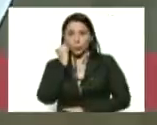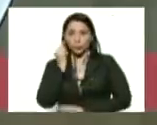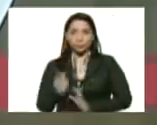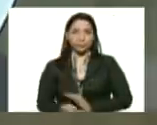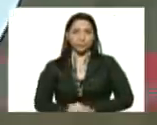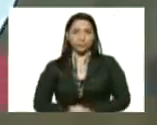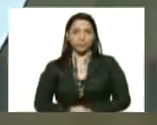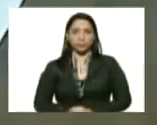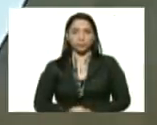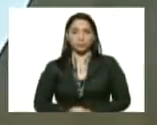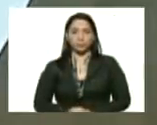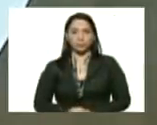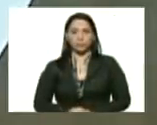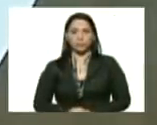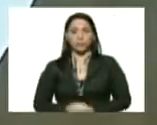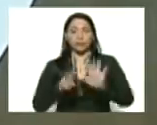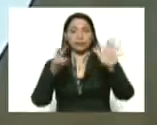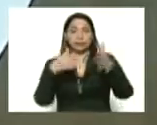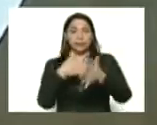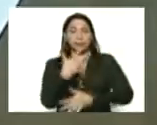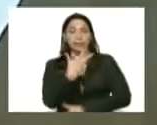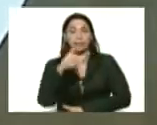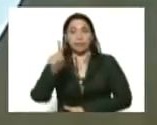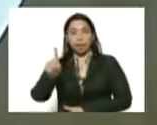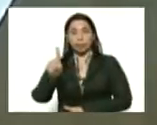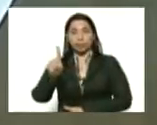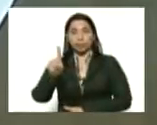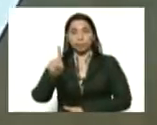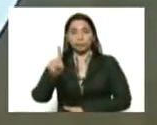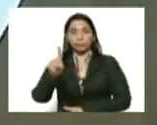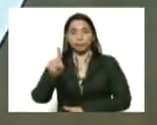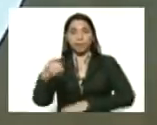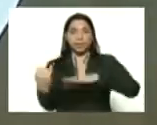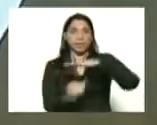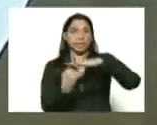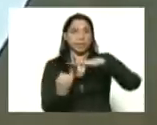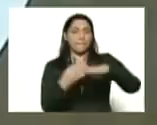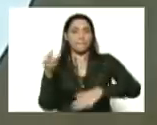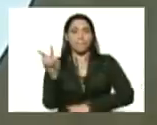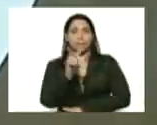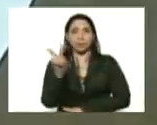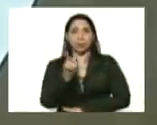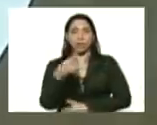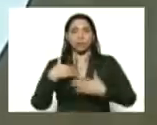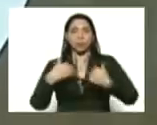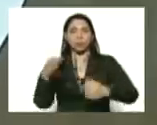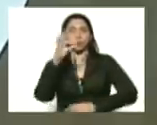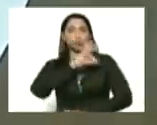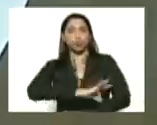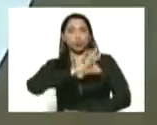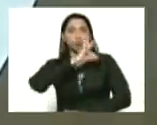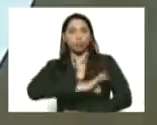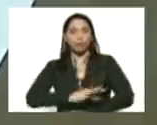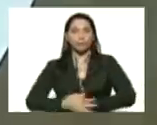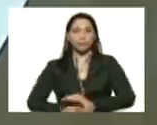7.031 por el Instituto Venezolano de los Seguros Sociales.